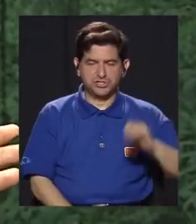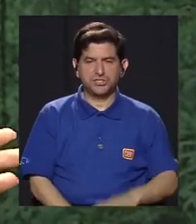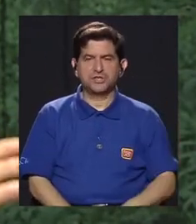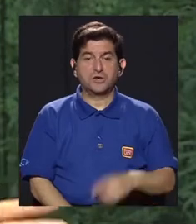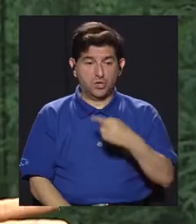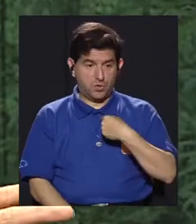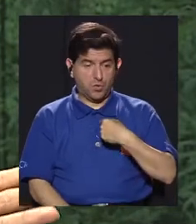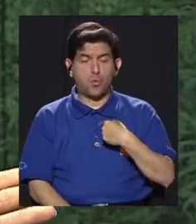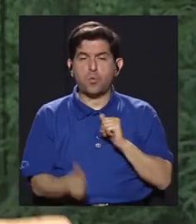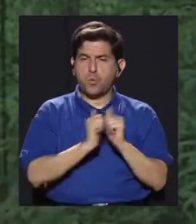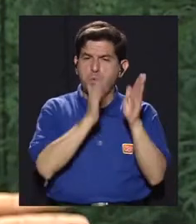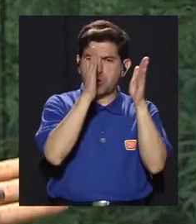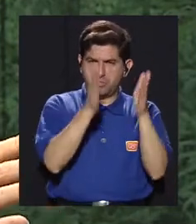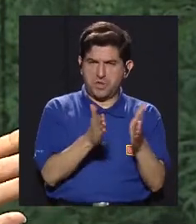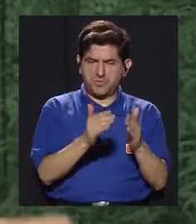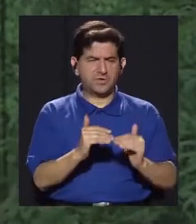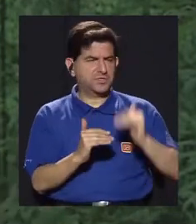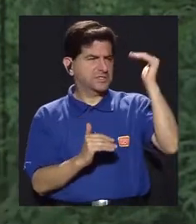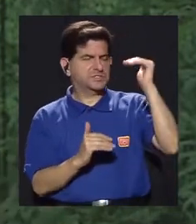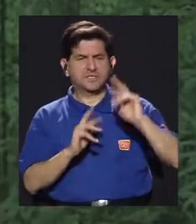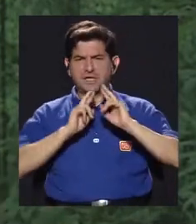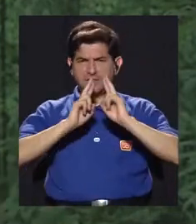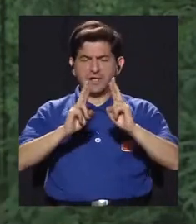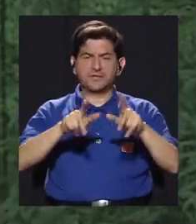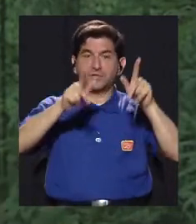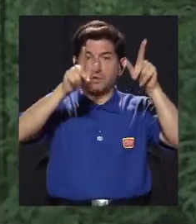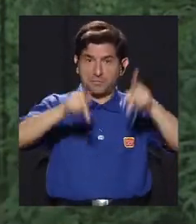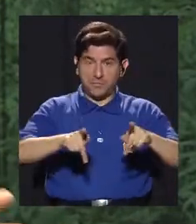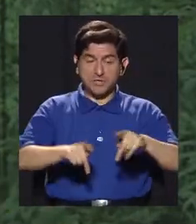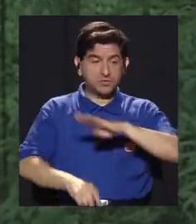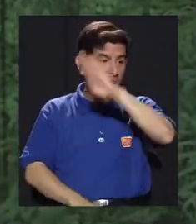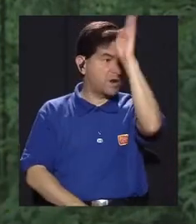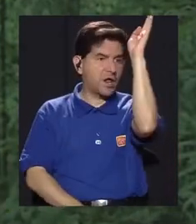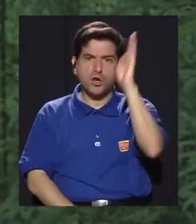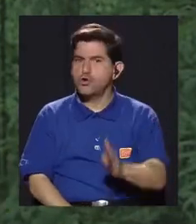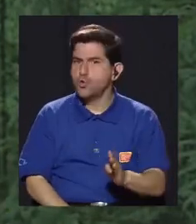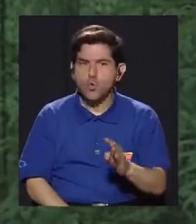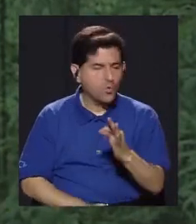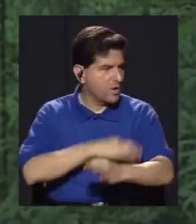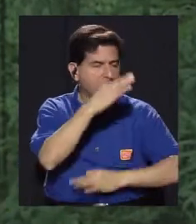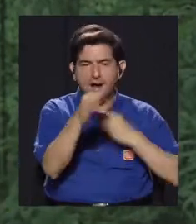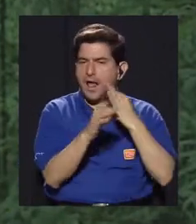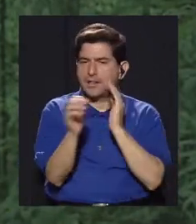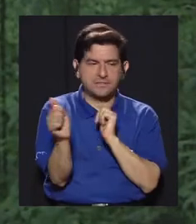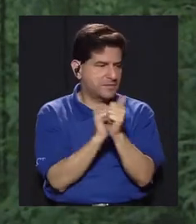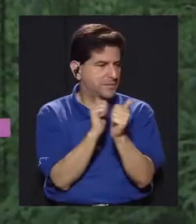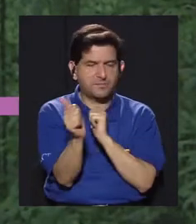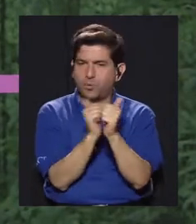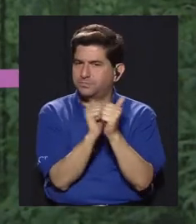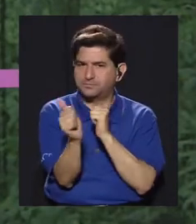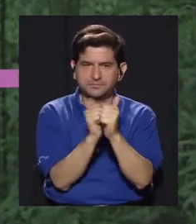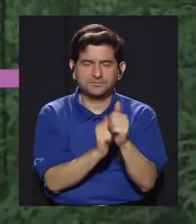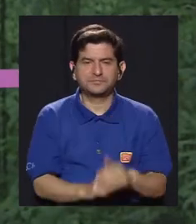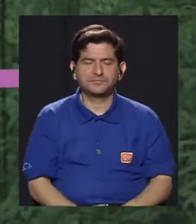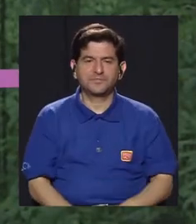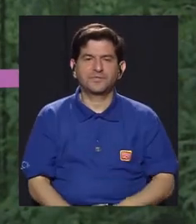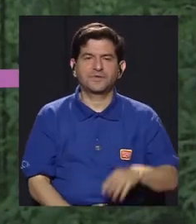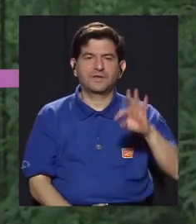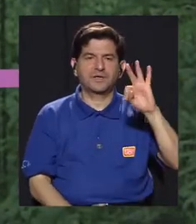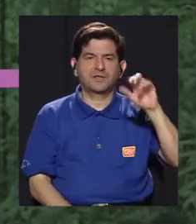ya sea que uno, desde que sea un deportista de alto rendimiento hasta una persona que nunca ha hecho ningún tipo de deporte,